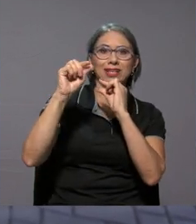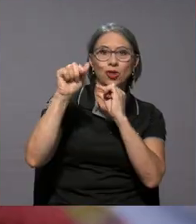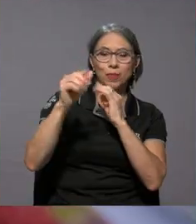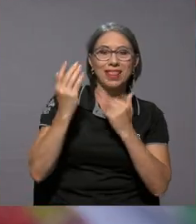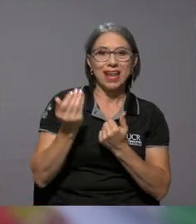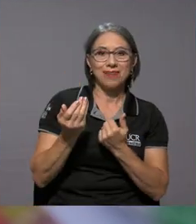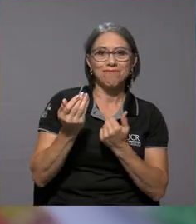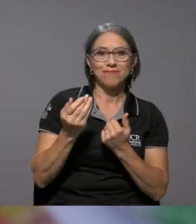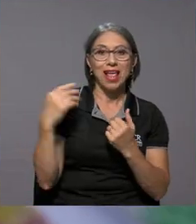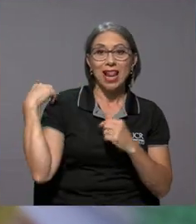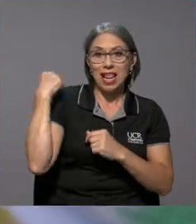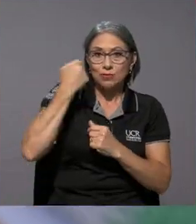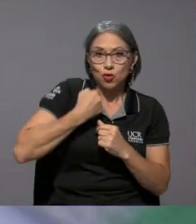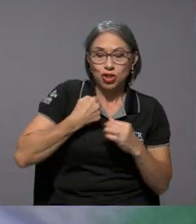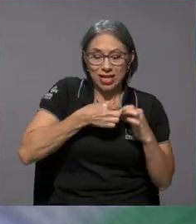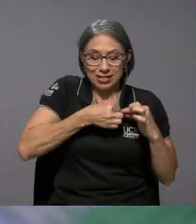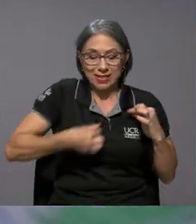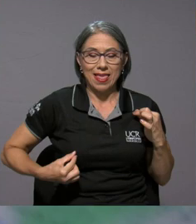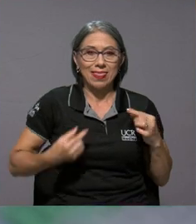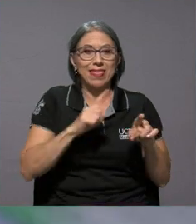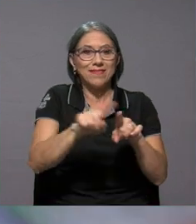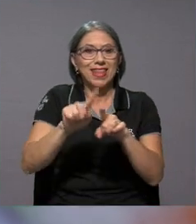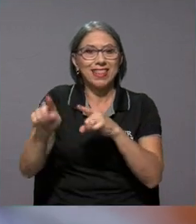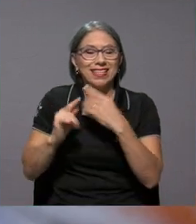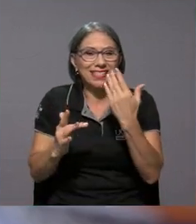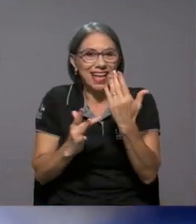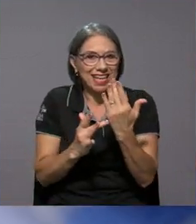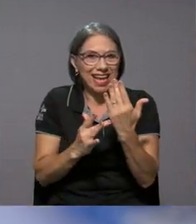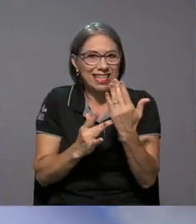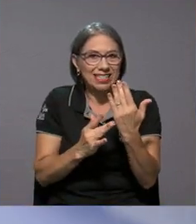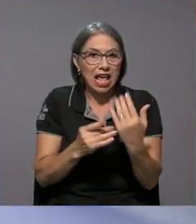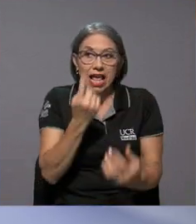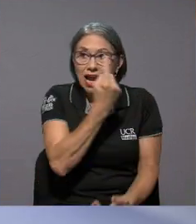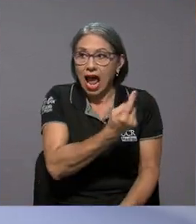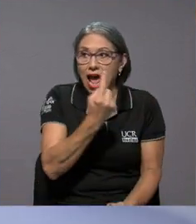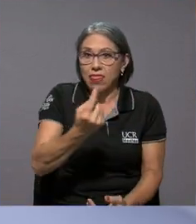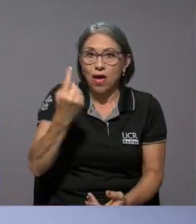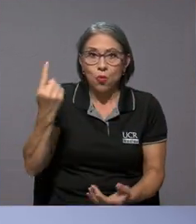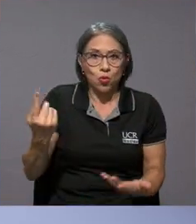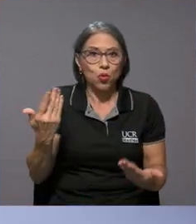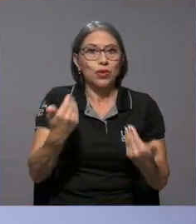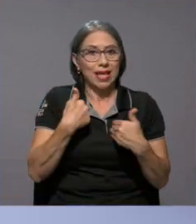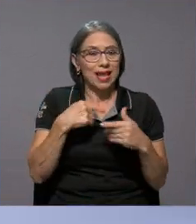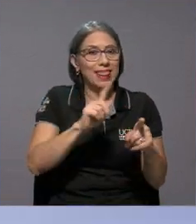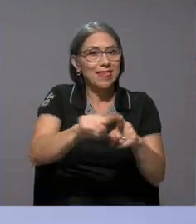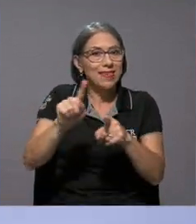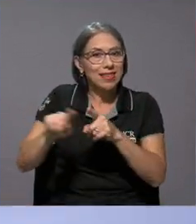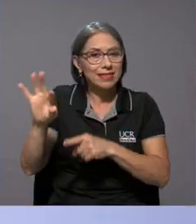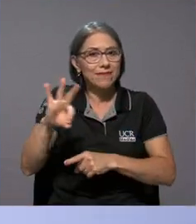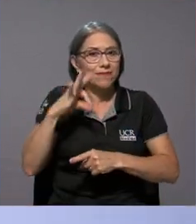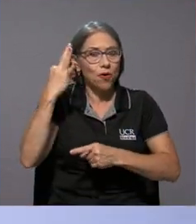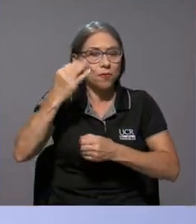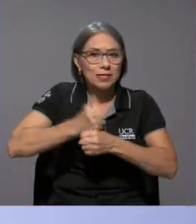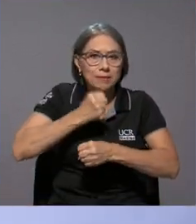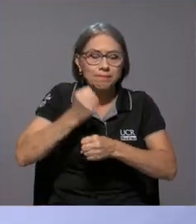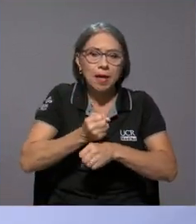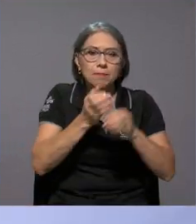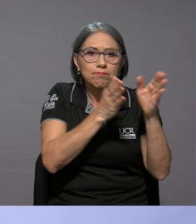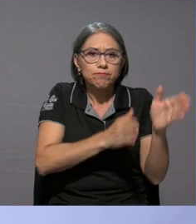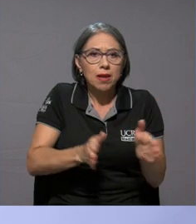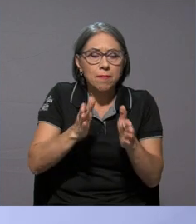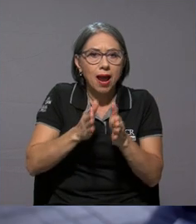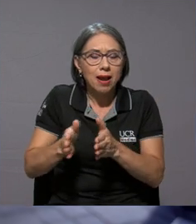Las mochilas tienen diferentes técnicas de hacer, digamos, cada uno tiene diferentes formas de hacer, de preparar,